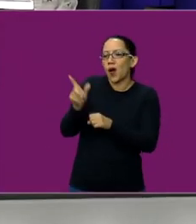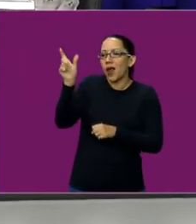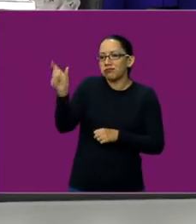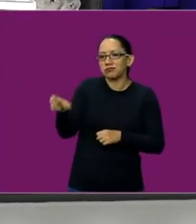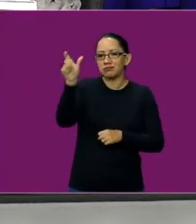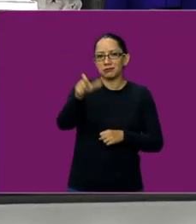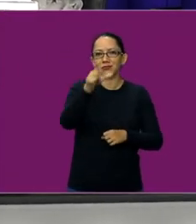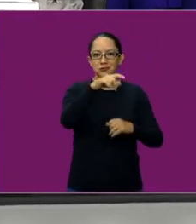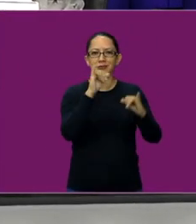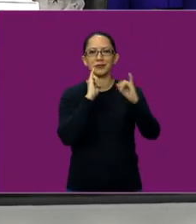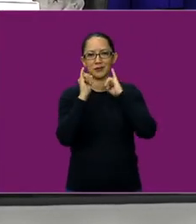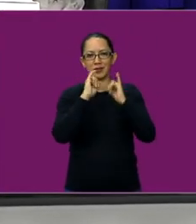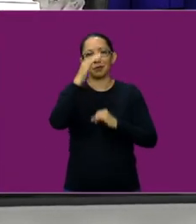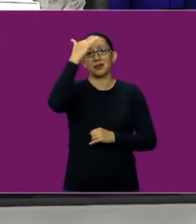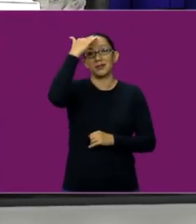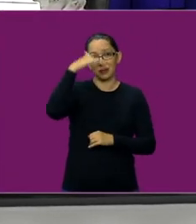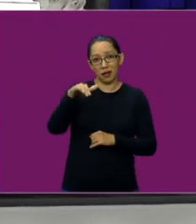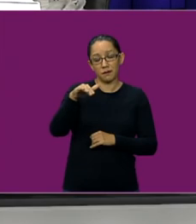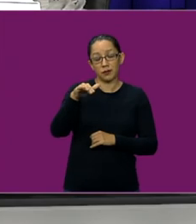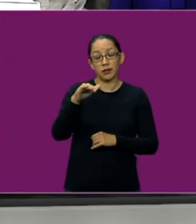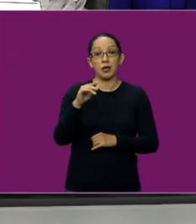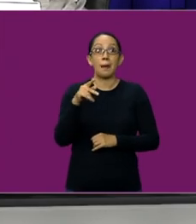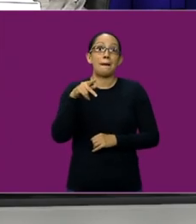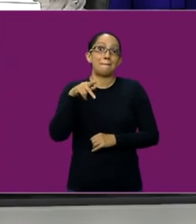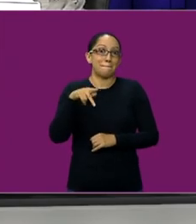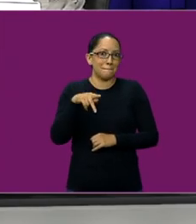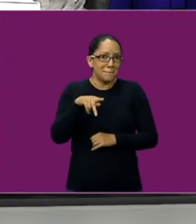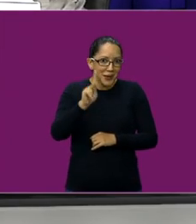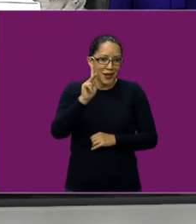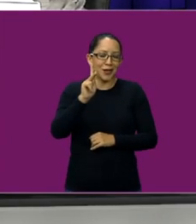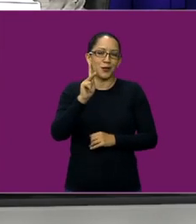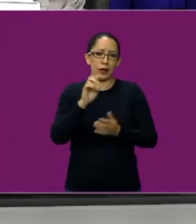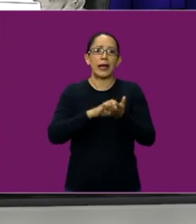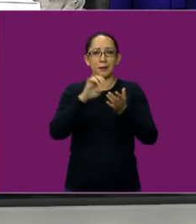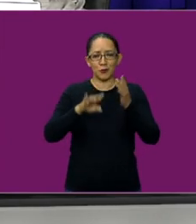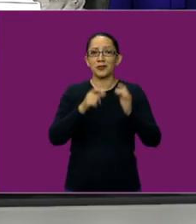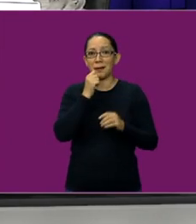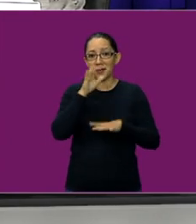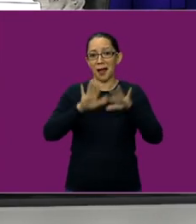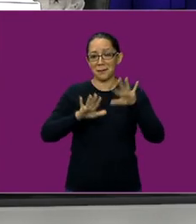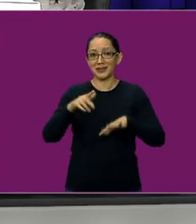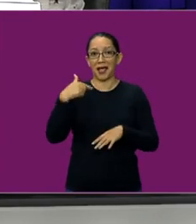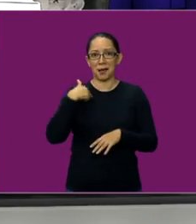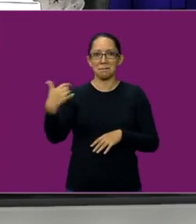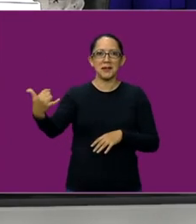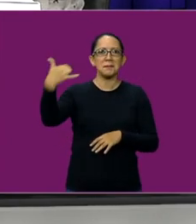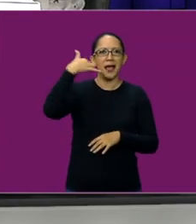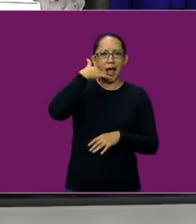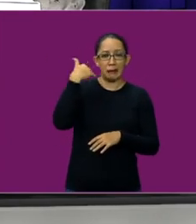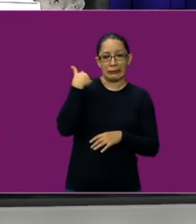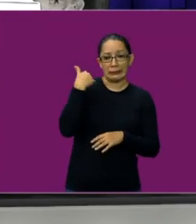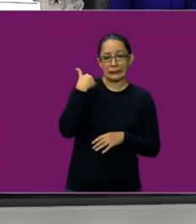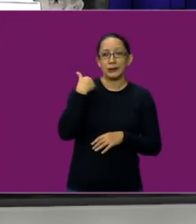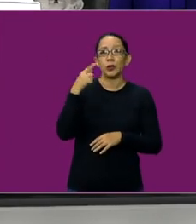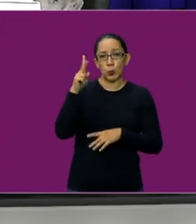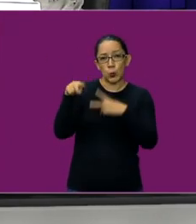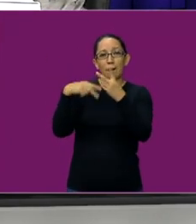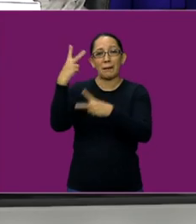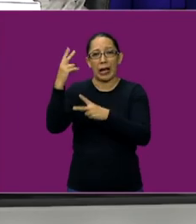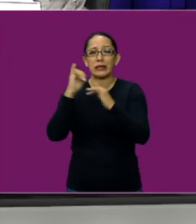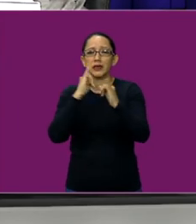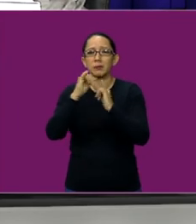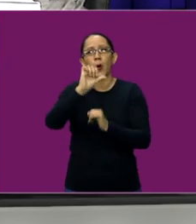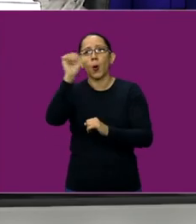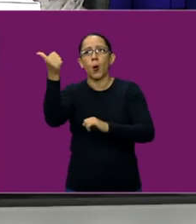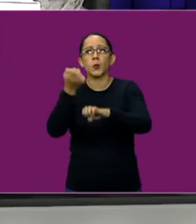Sin embargo, en los estados, y eso porque me han llamado para ir a otros estados, pero en el último momento me dicen, no, ya no, porque